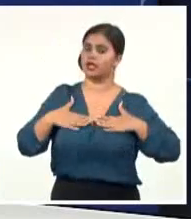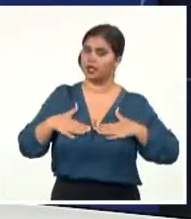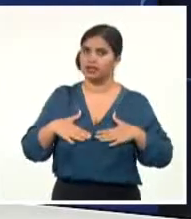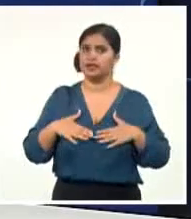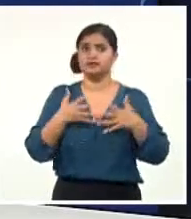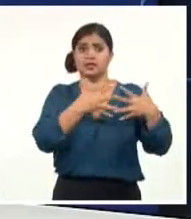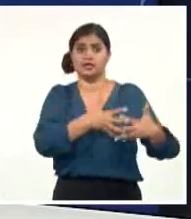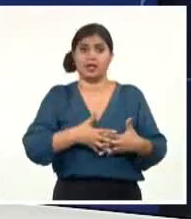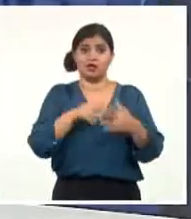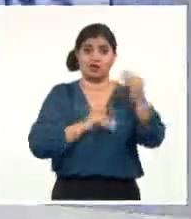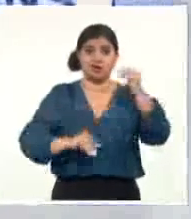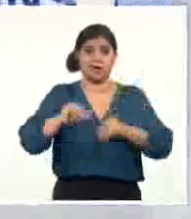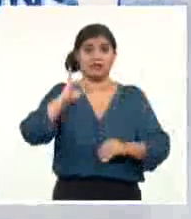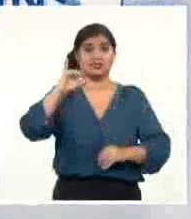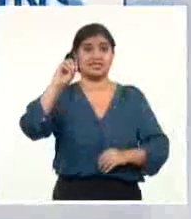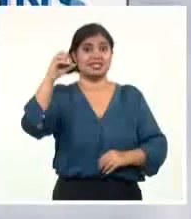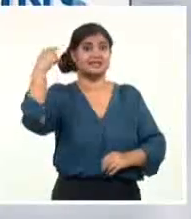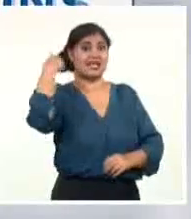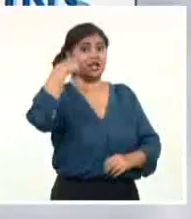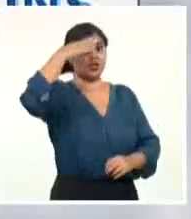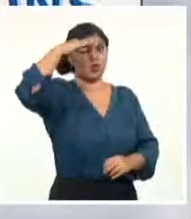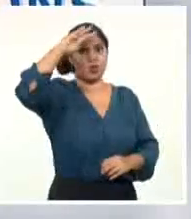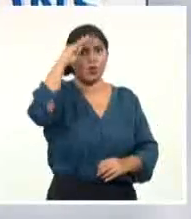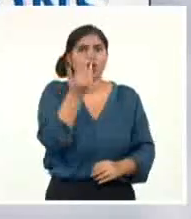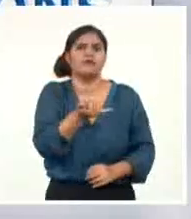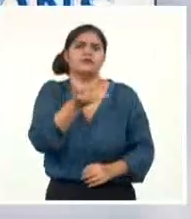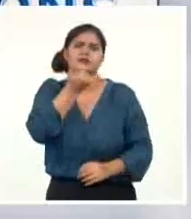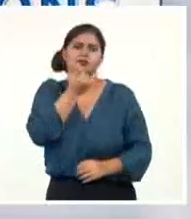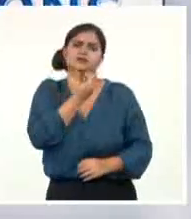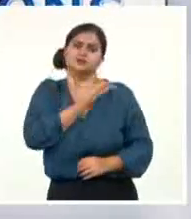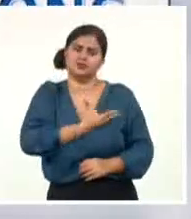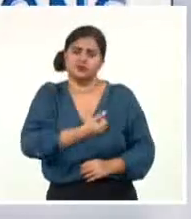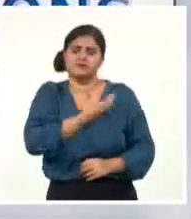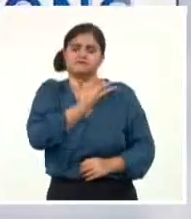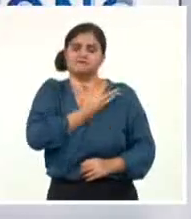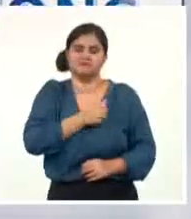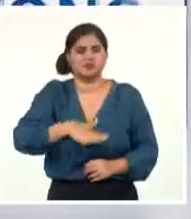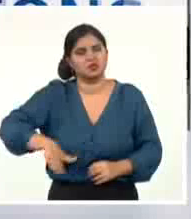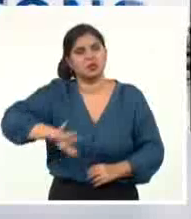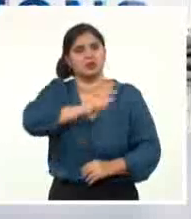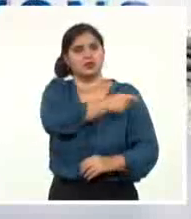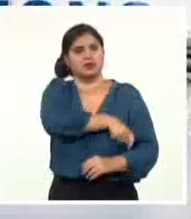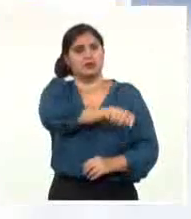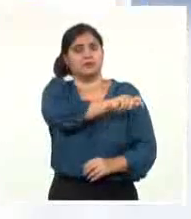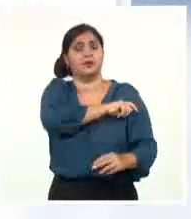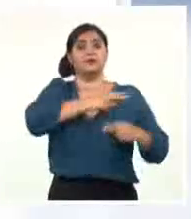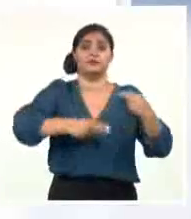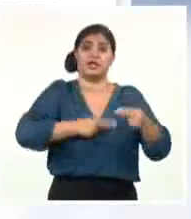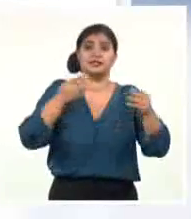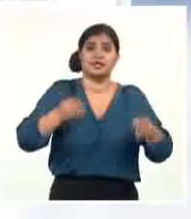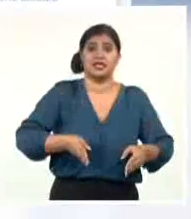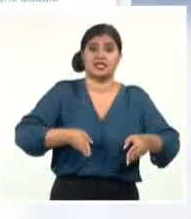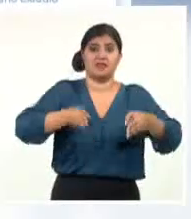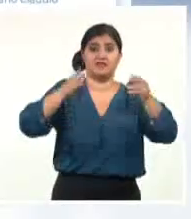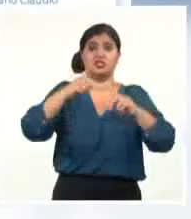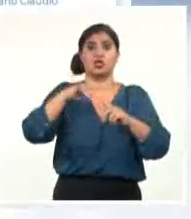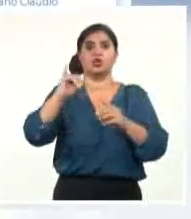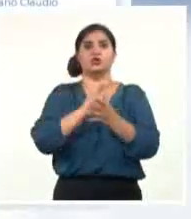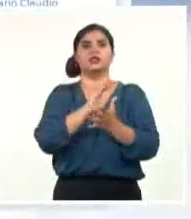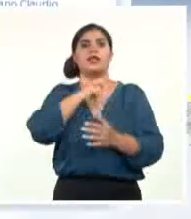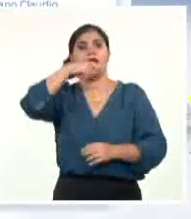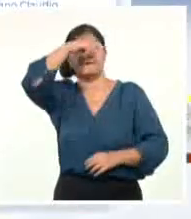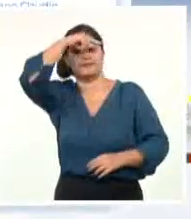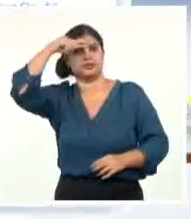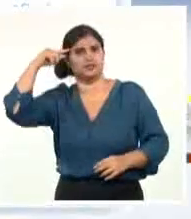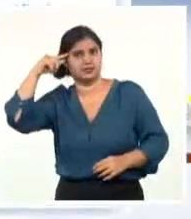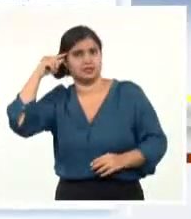isla desde hace más de 60 años. Esta manifestación se realiza desde el icónico edificio Times Square hasta la